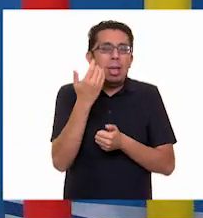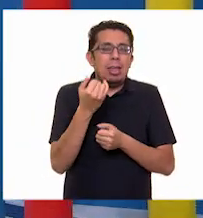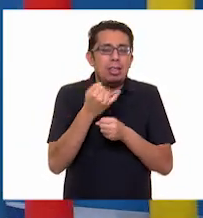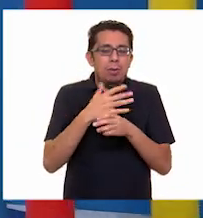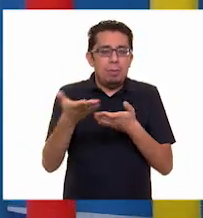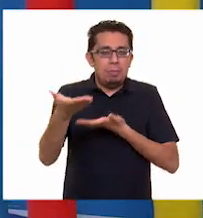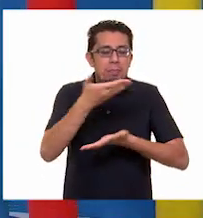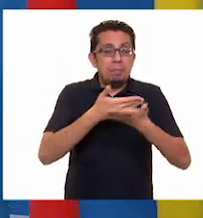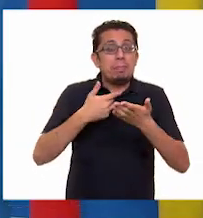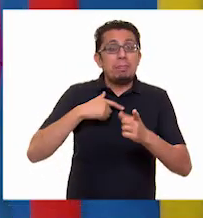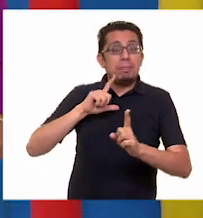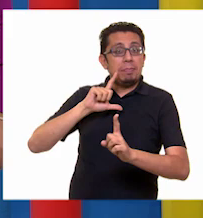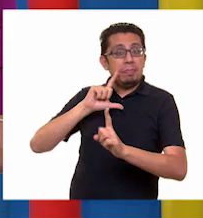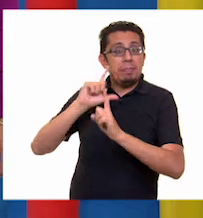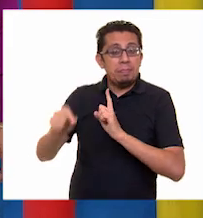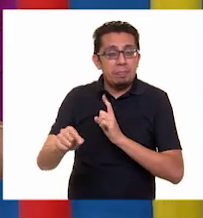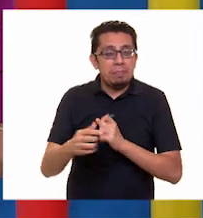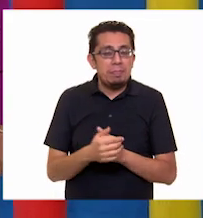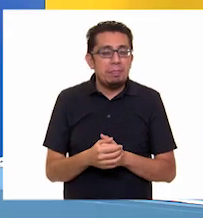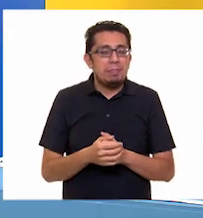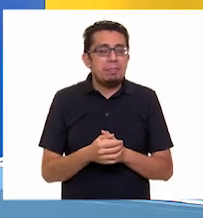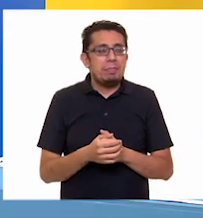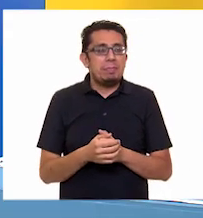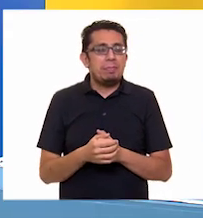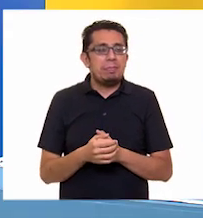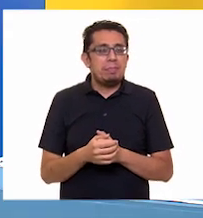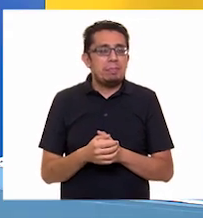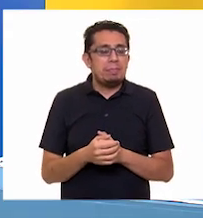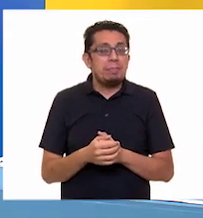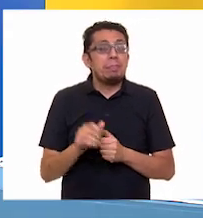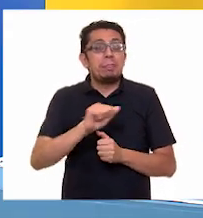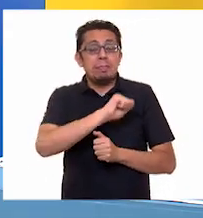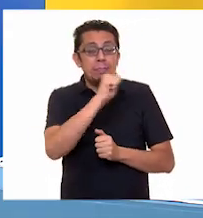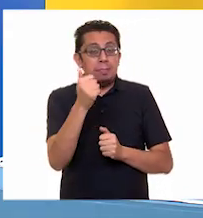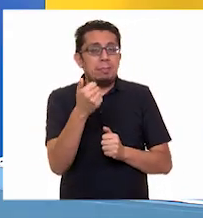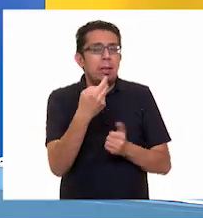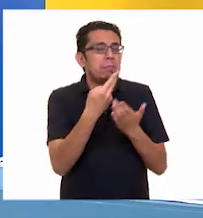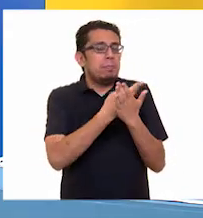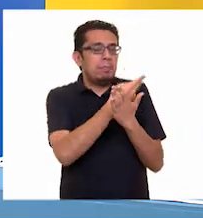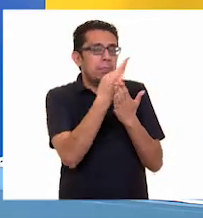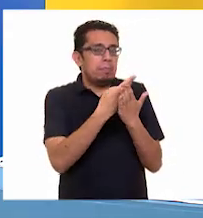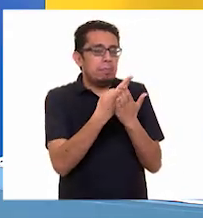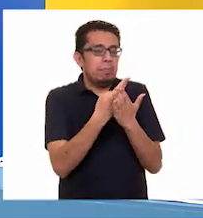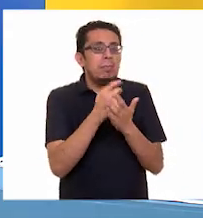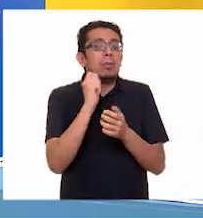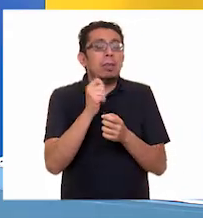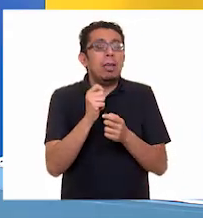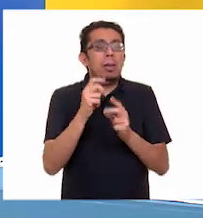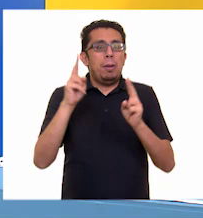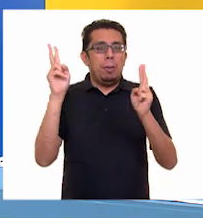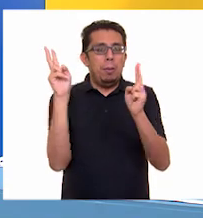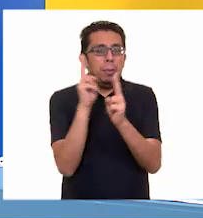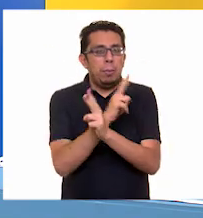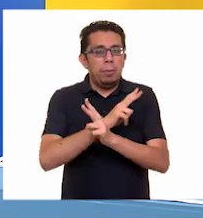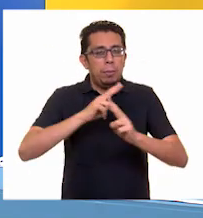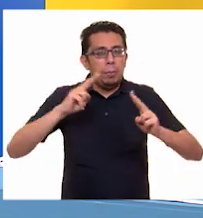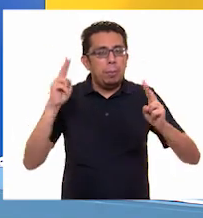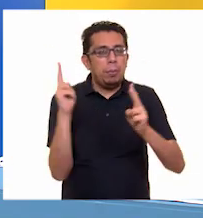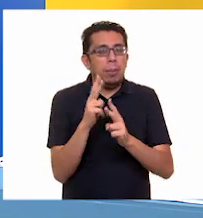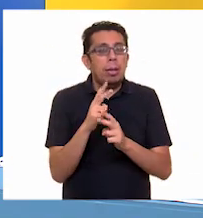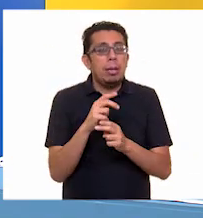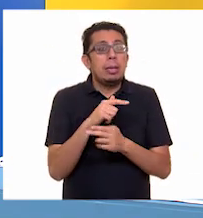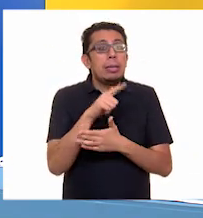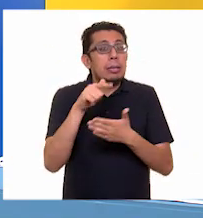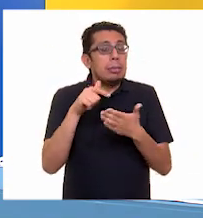pues me voy. Muy bien. El siguiente símbolo se refiere al viento. Es importante saber en qué